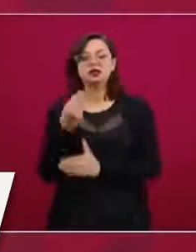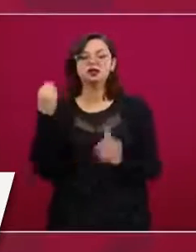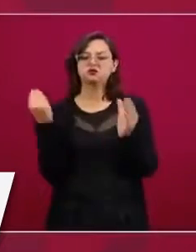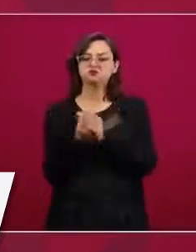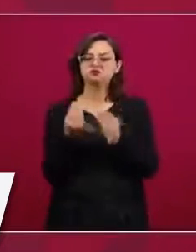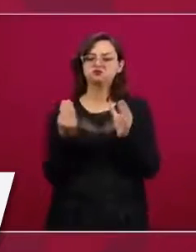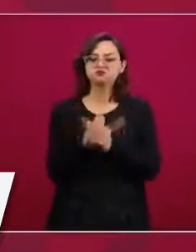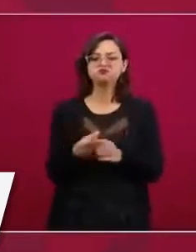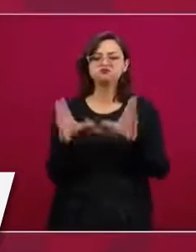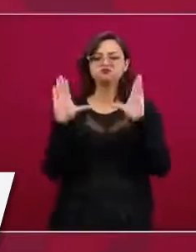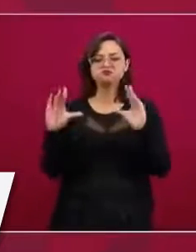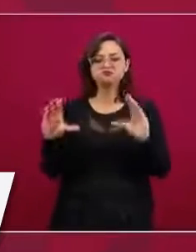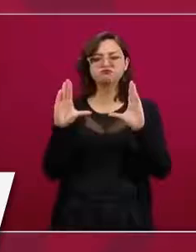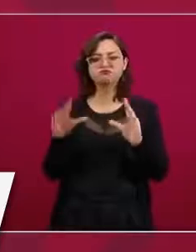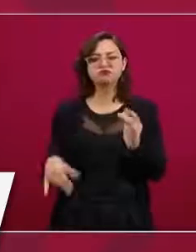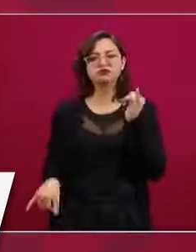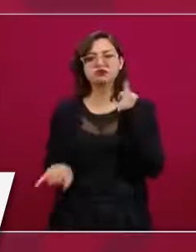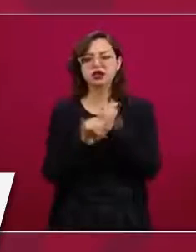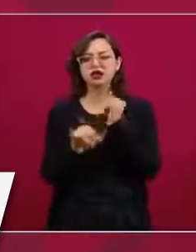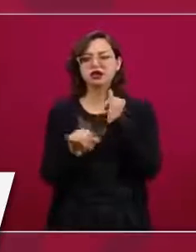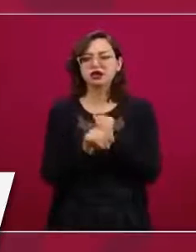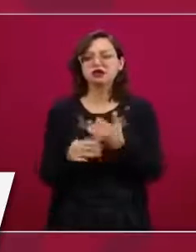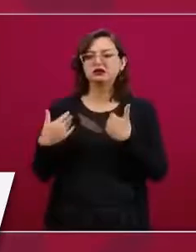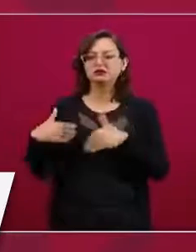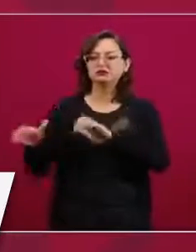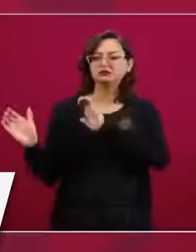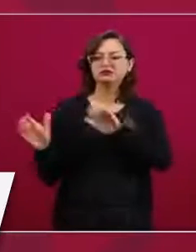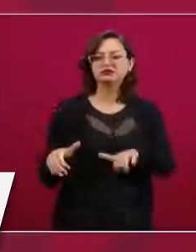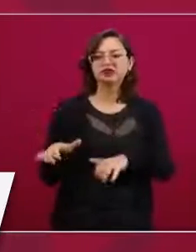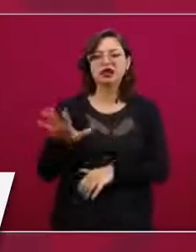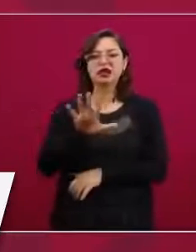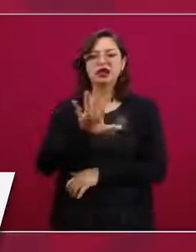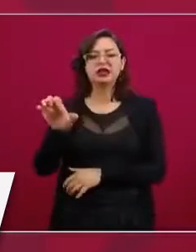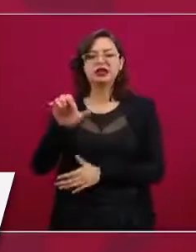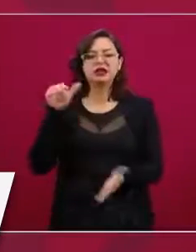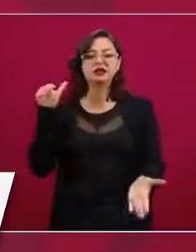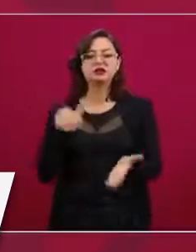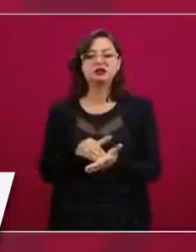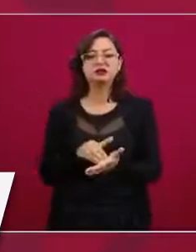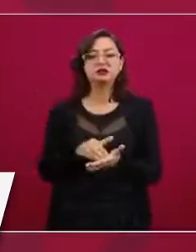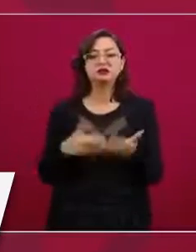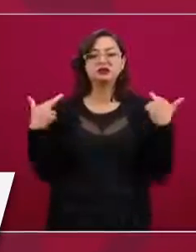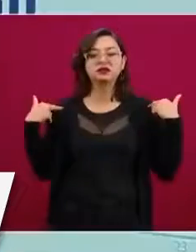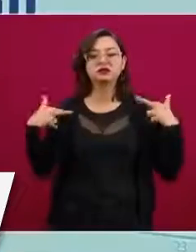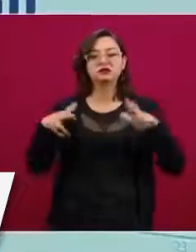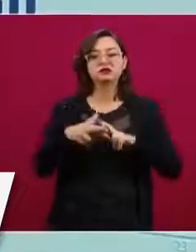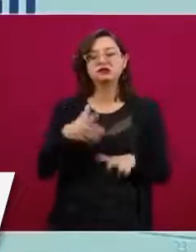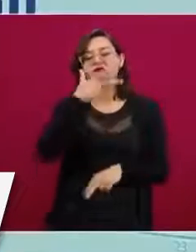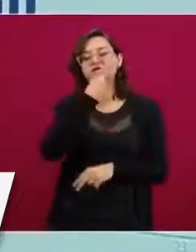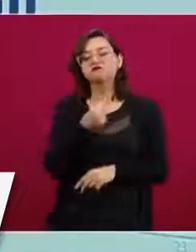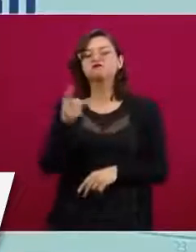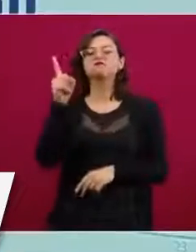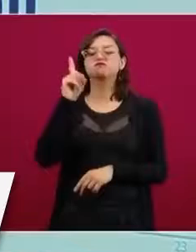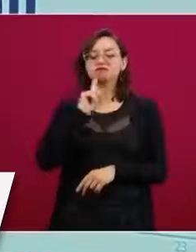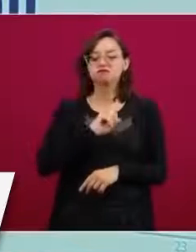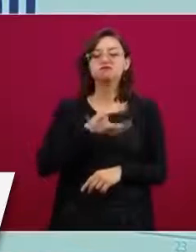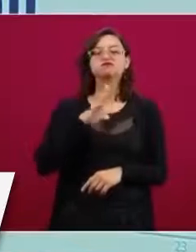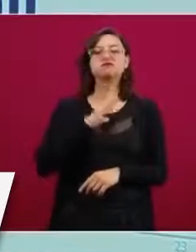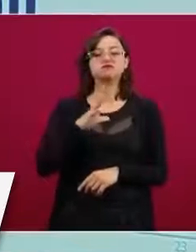donde voluntariamente ya están inscritos más de 500 mil maestras y maestros.